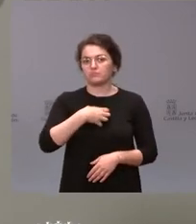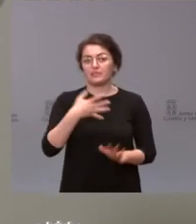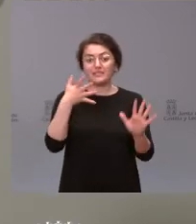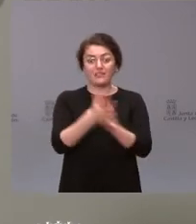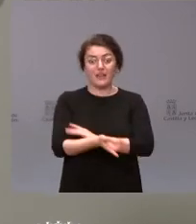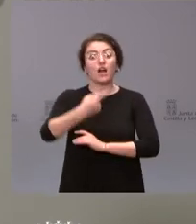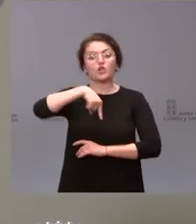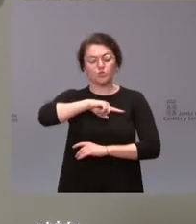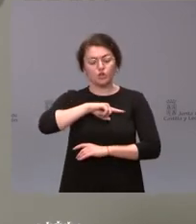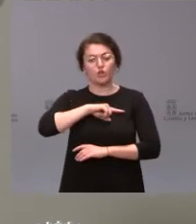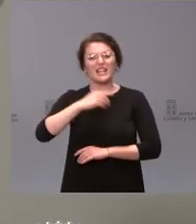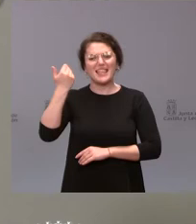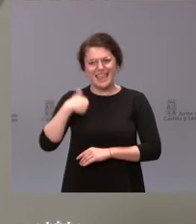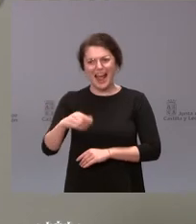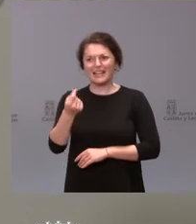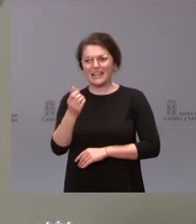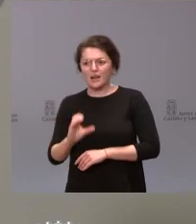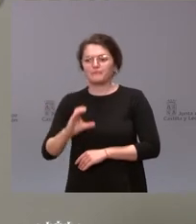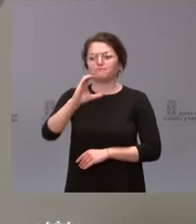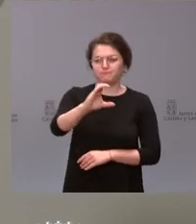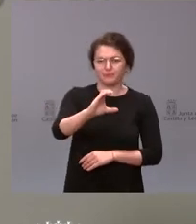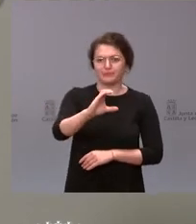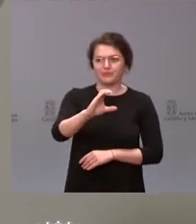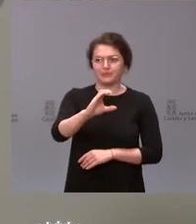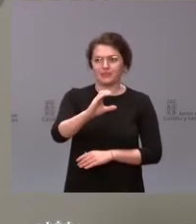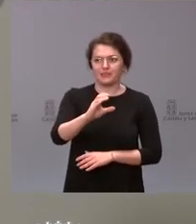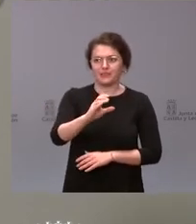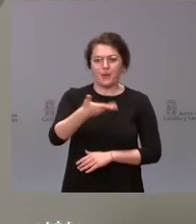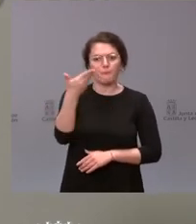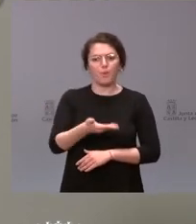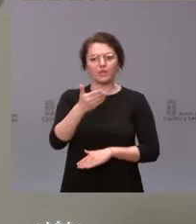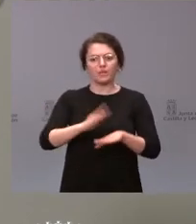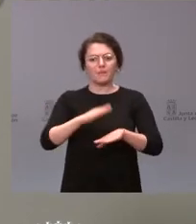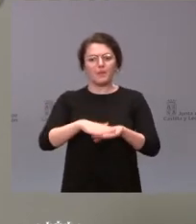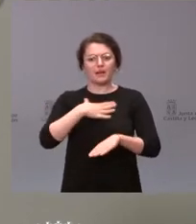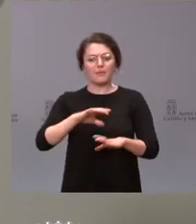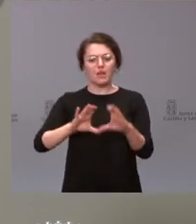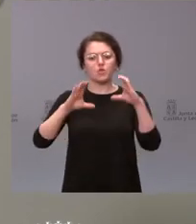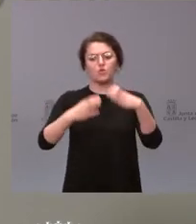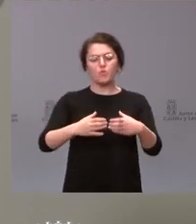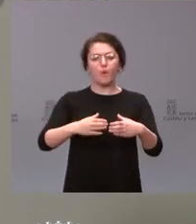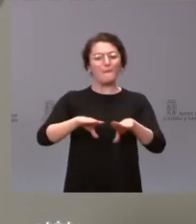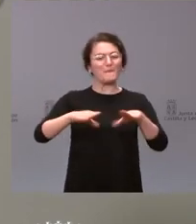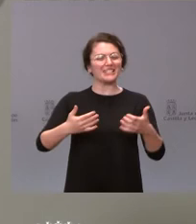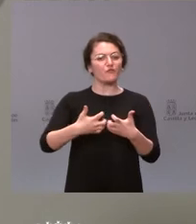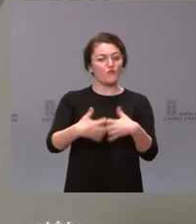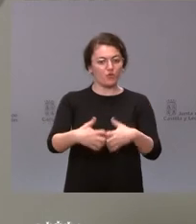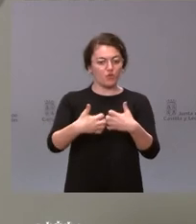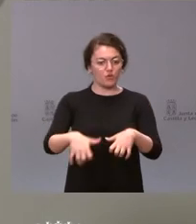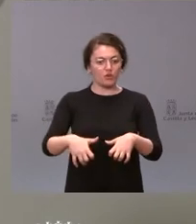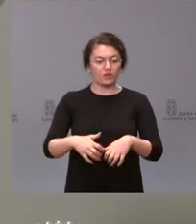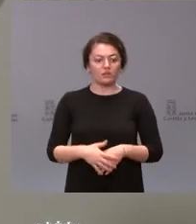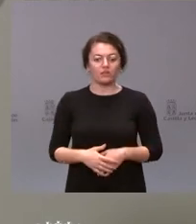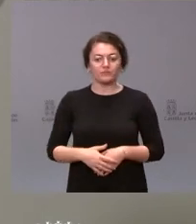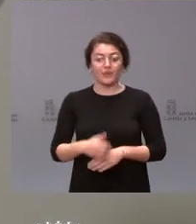nosotros sí que hemos contribuido de forma muy importante al funcionamiento de esta mesa, apoyando la candidatura de la